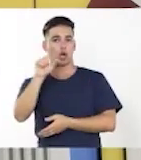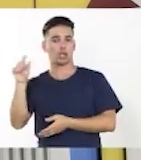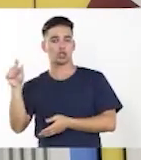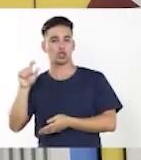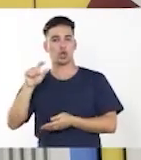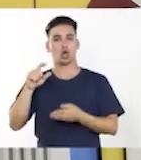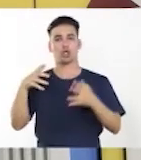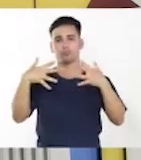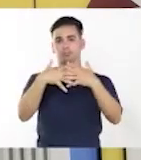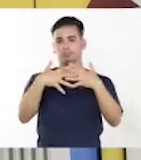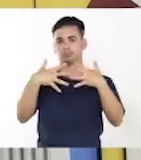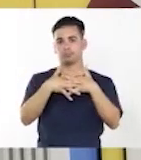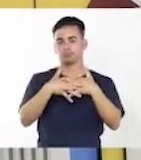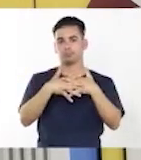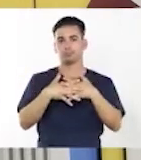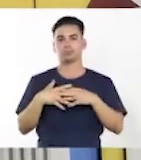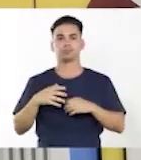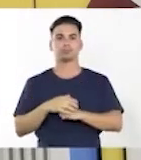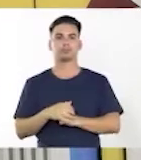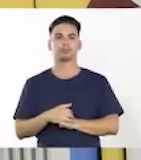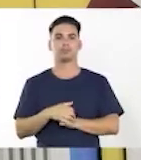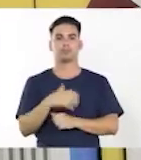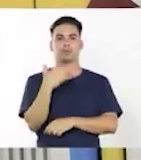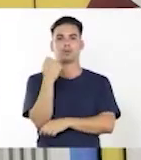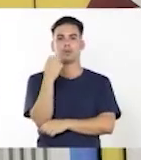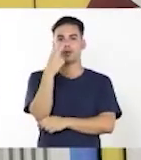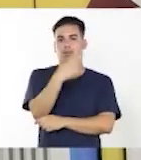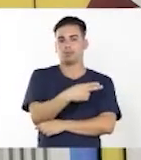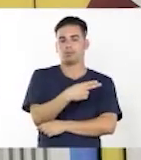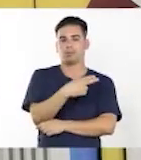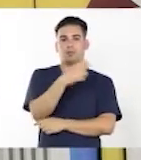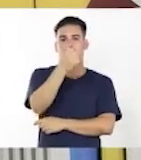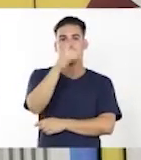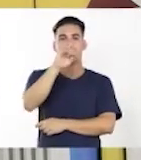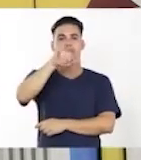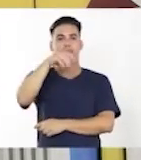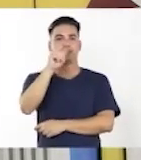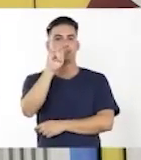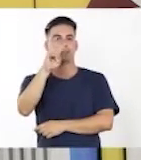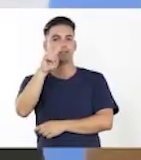adjetiva relacionadas con las obras estudiadas.